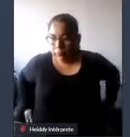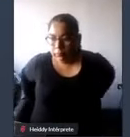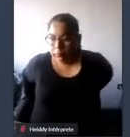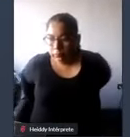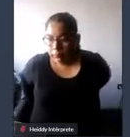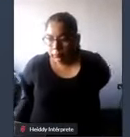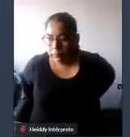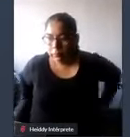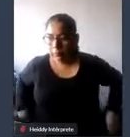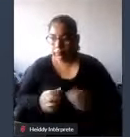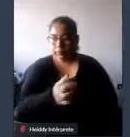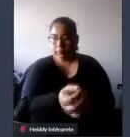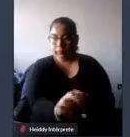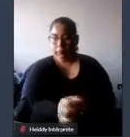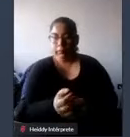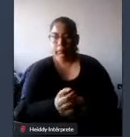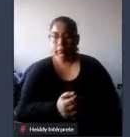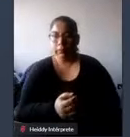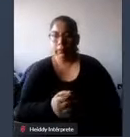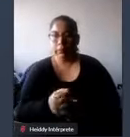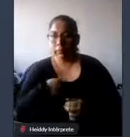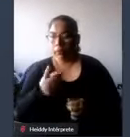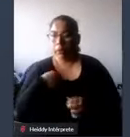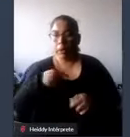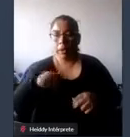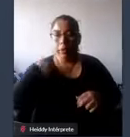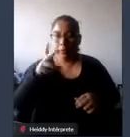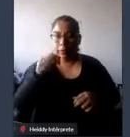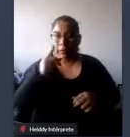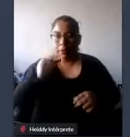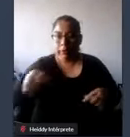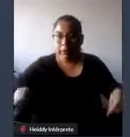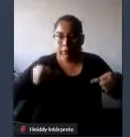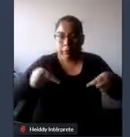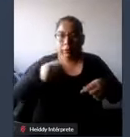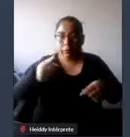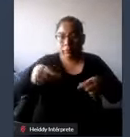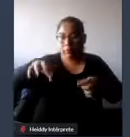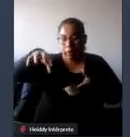Yo ya no puedo usar una silla de ruedas manual, tengo que usar una silla de ruedas a motor.